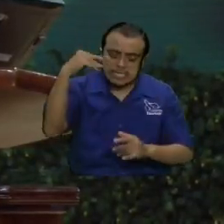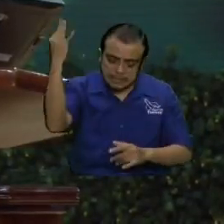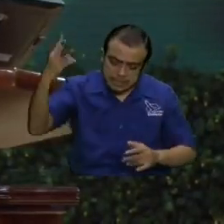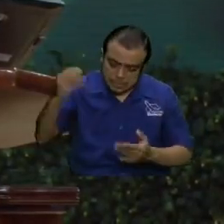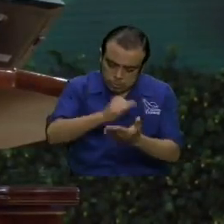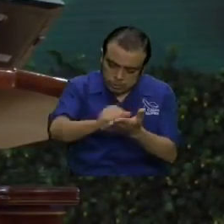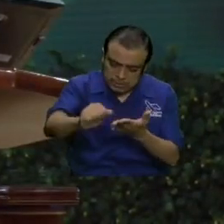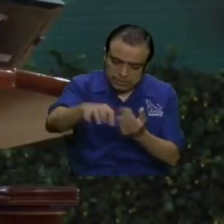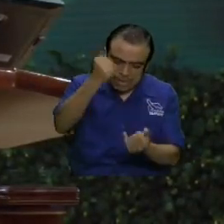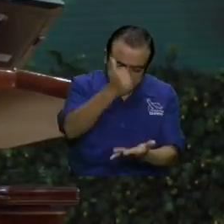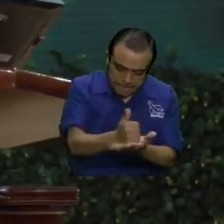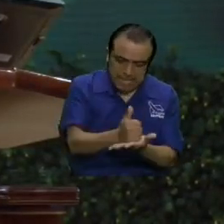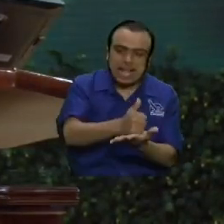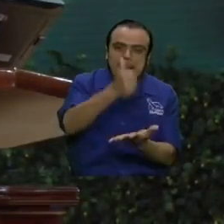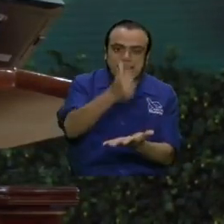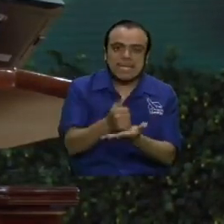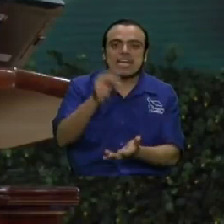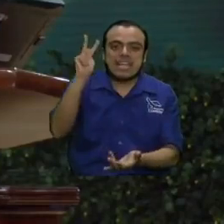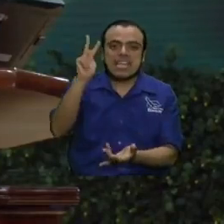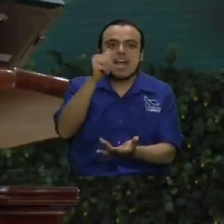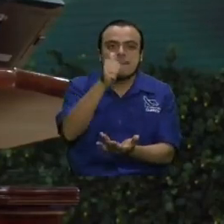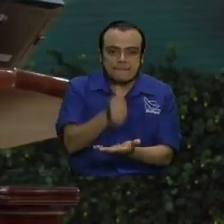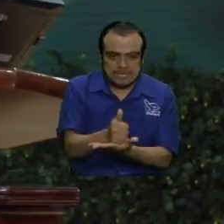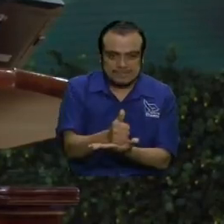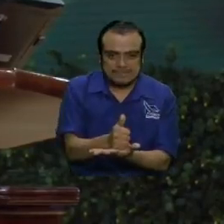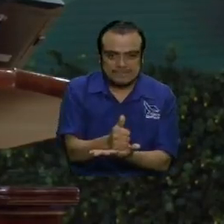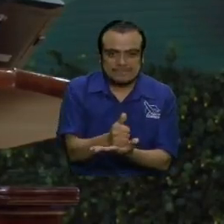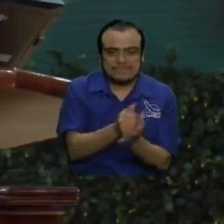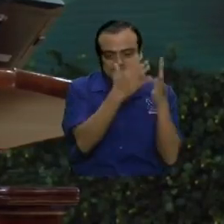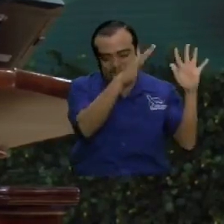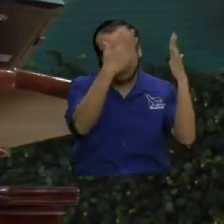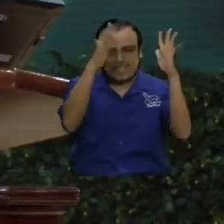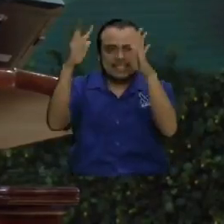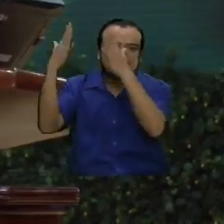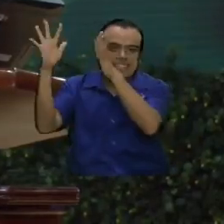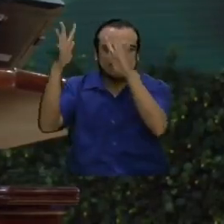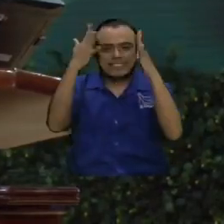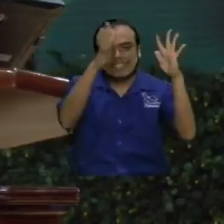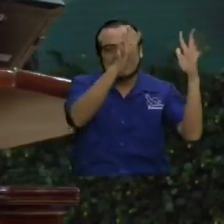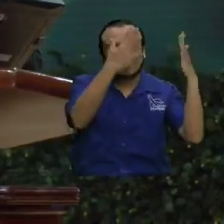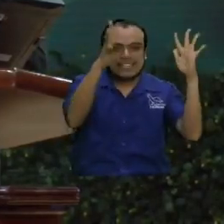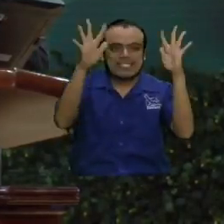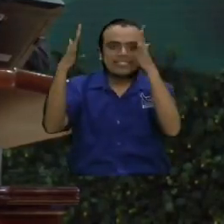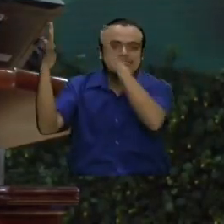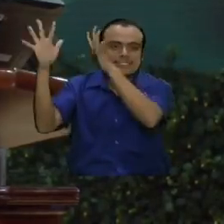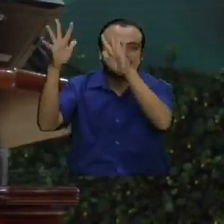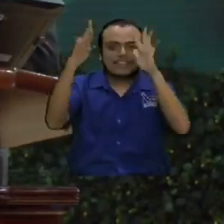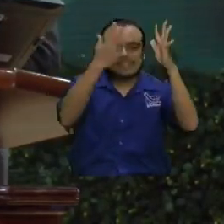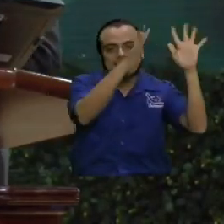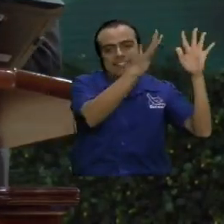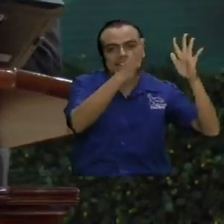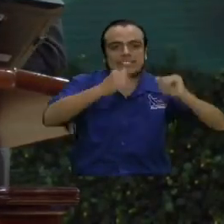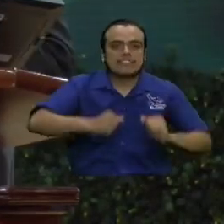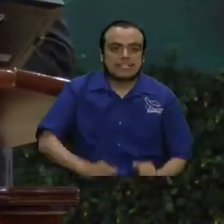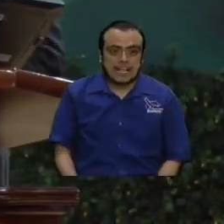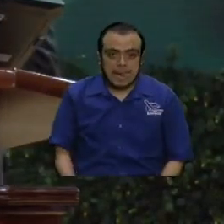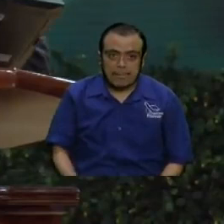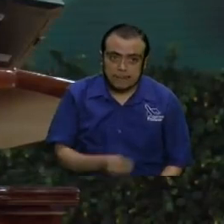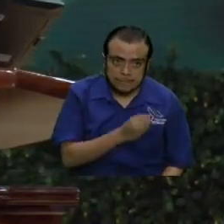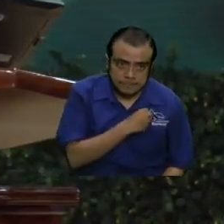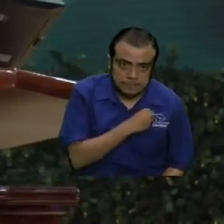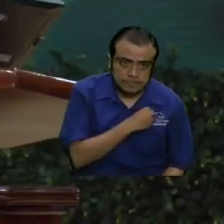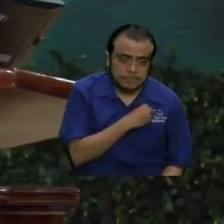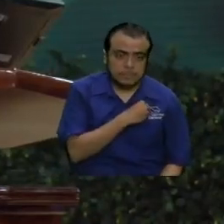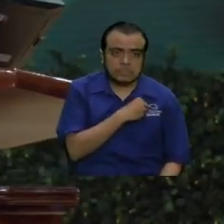Santo. Amén, amén y amén. Déle ese aplauso al Rey bendito. Bueno, yo quisiera,